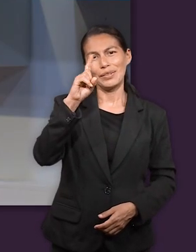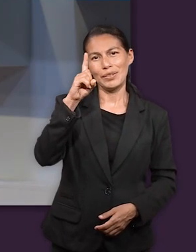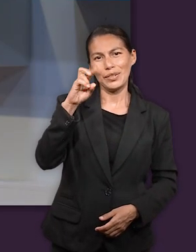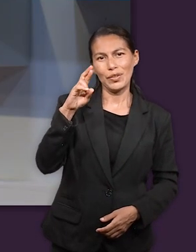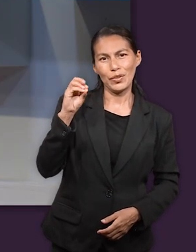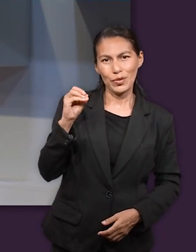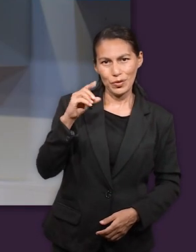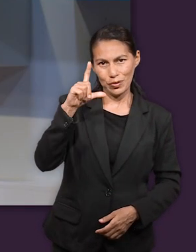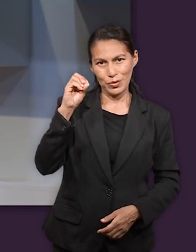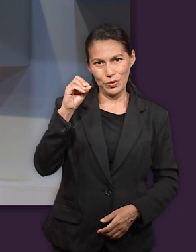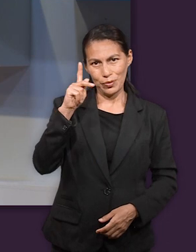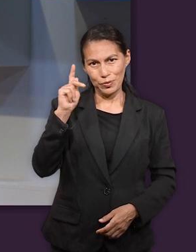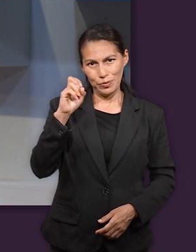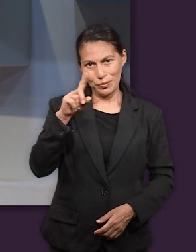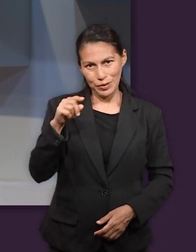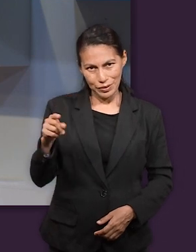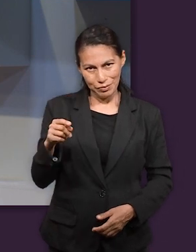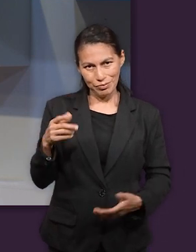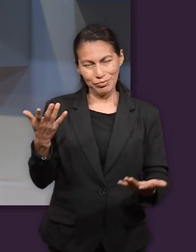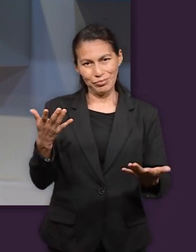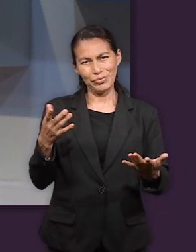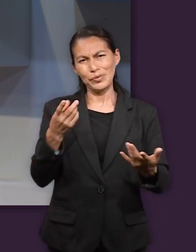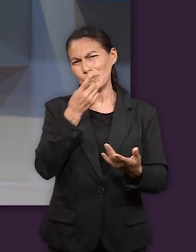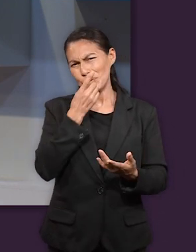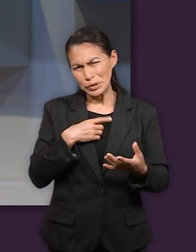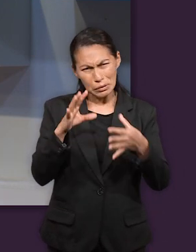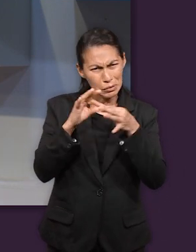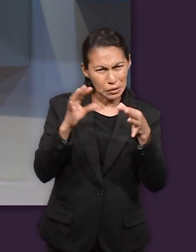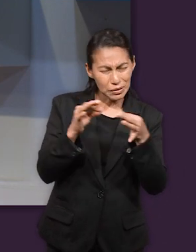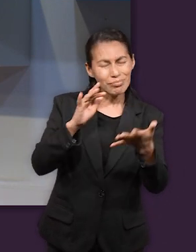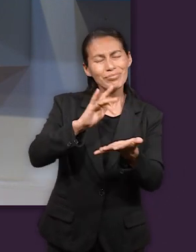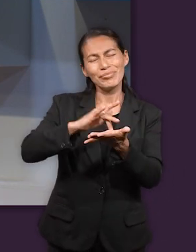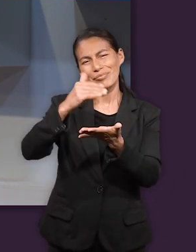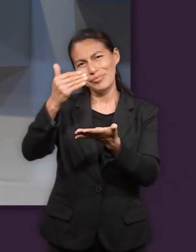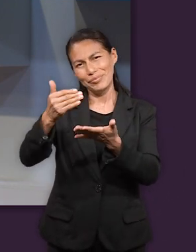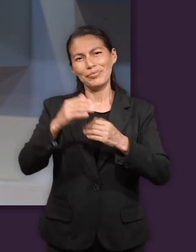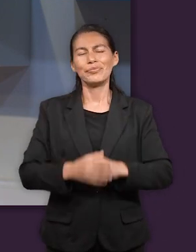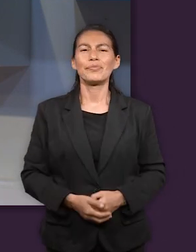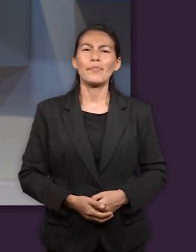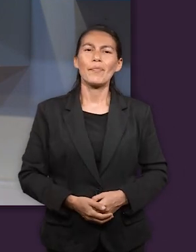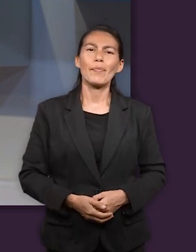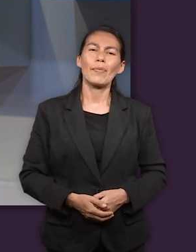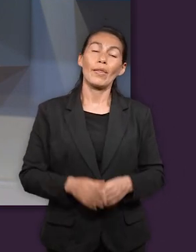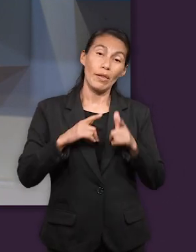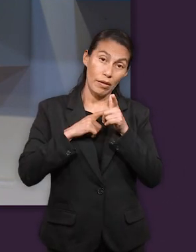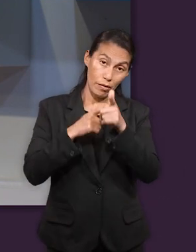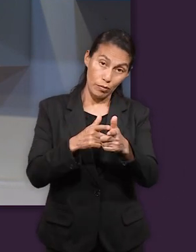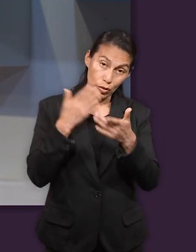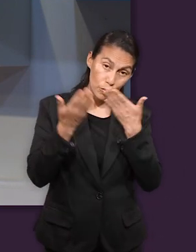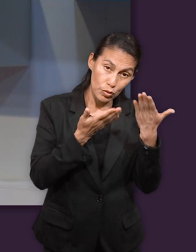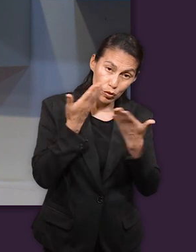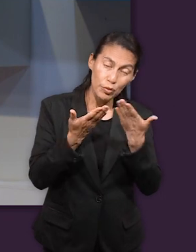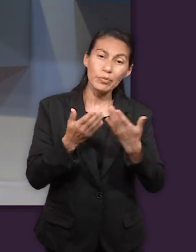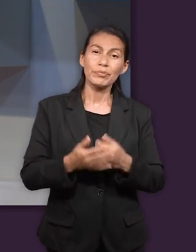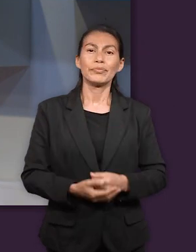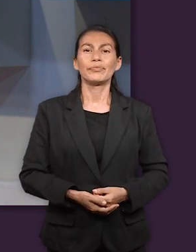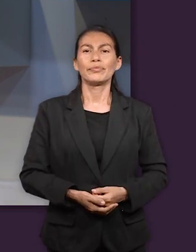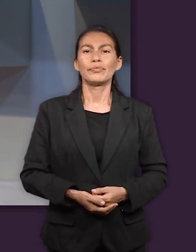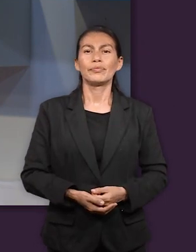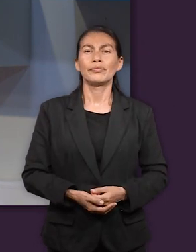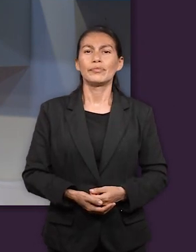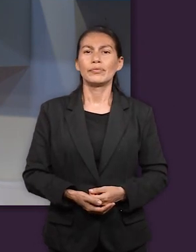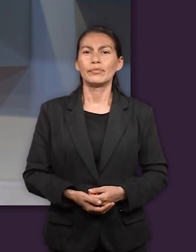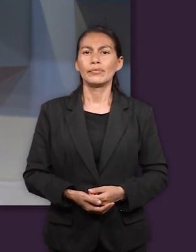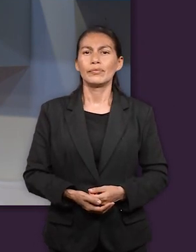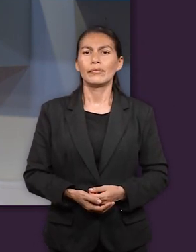muchas gracias al pastor Isidro López por su participación por este comentario y vamos a continuar con